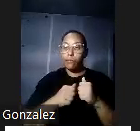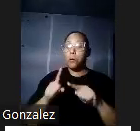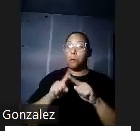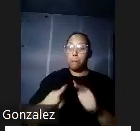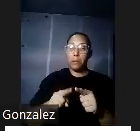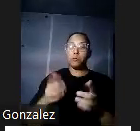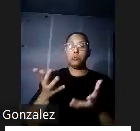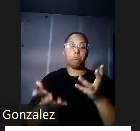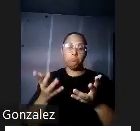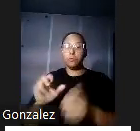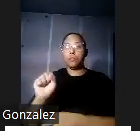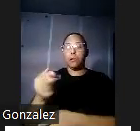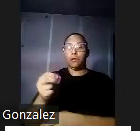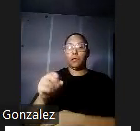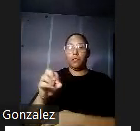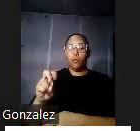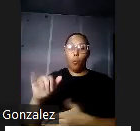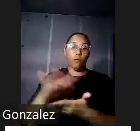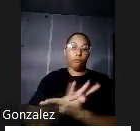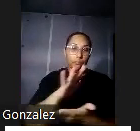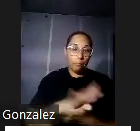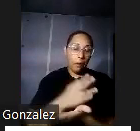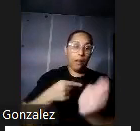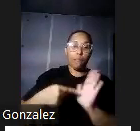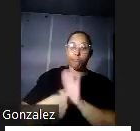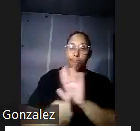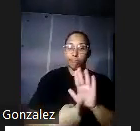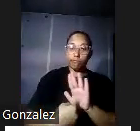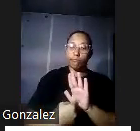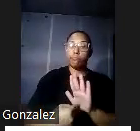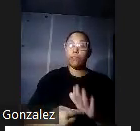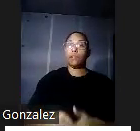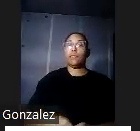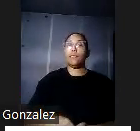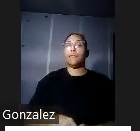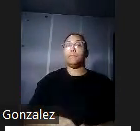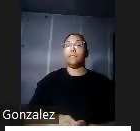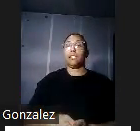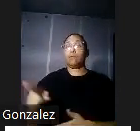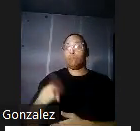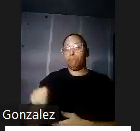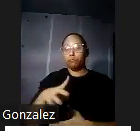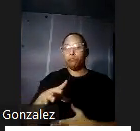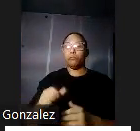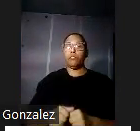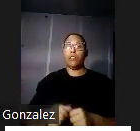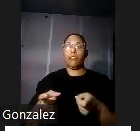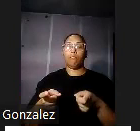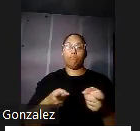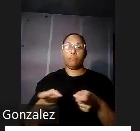en documentación. Esto se desprende también de la documentación que nos proporcionó la administración de la casa Ashford.